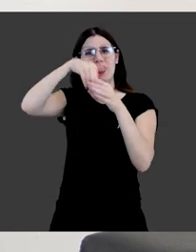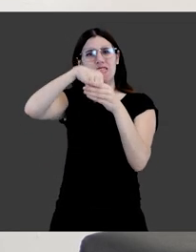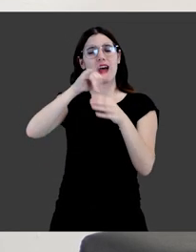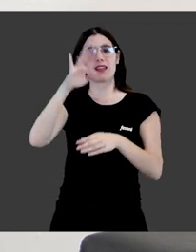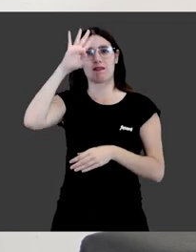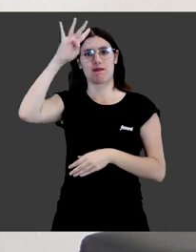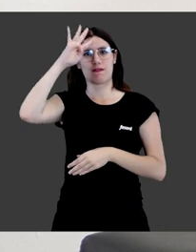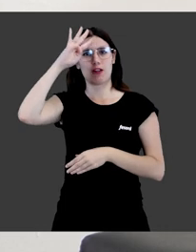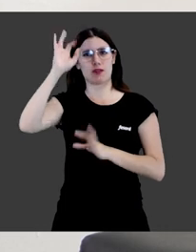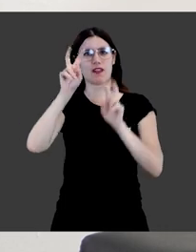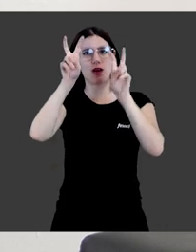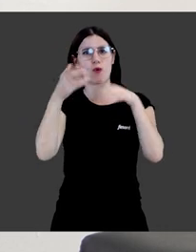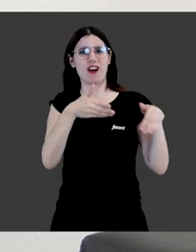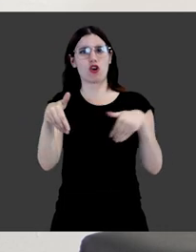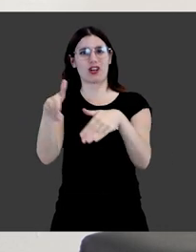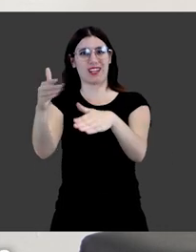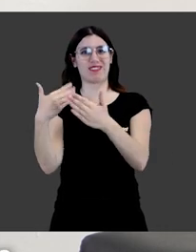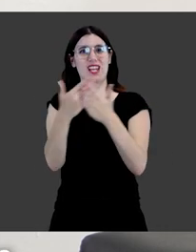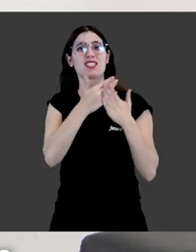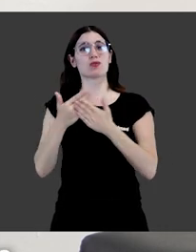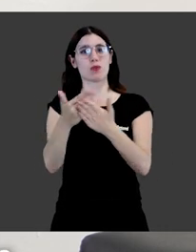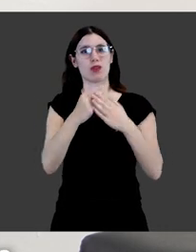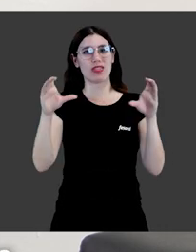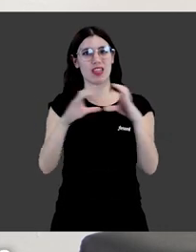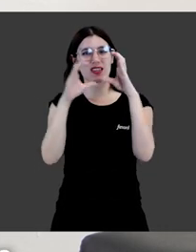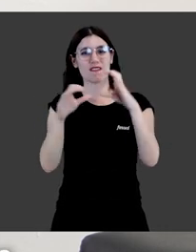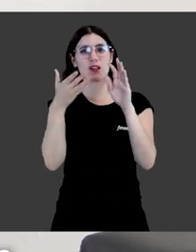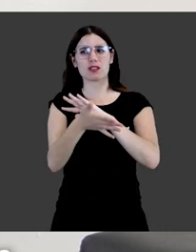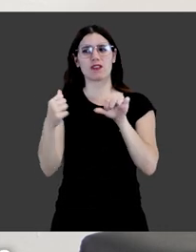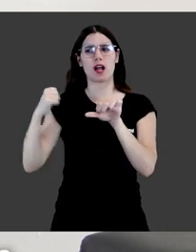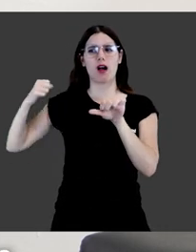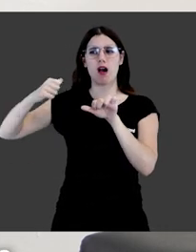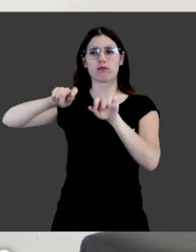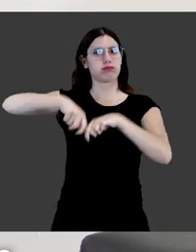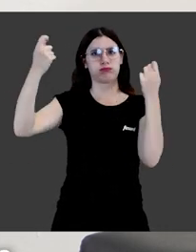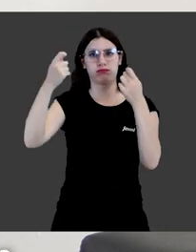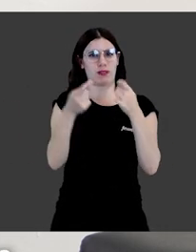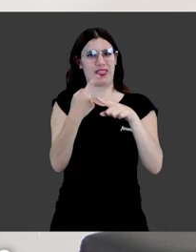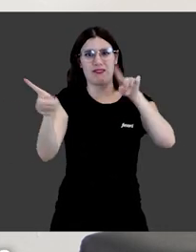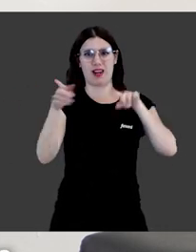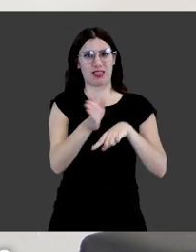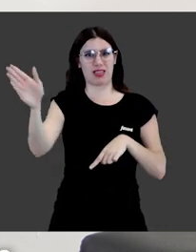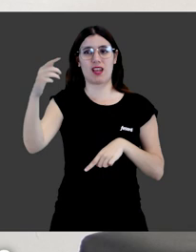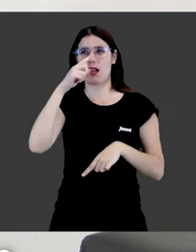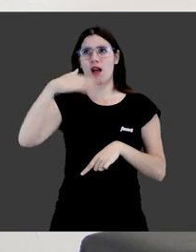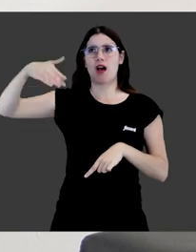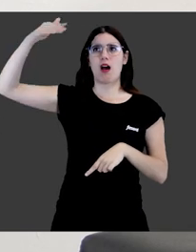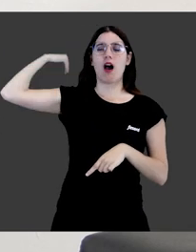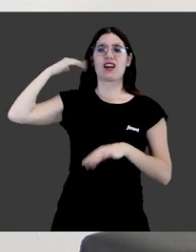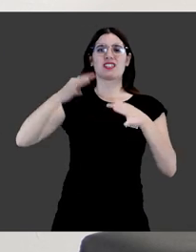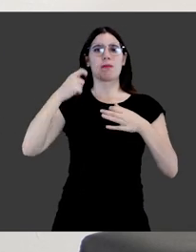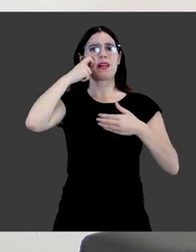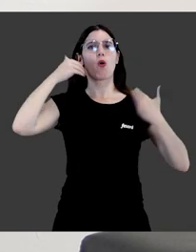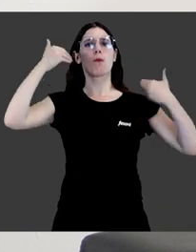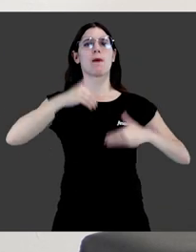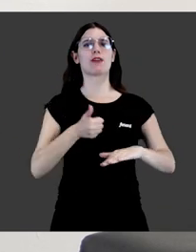corriente filosófica, estudios científicos que rompen una tradición larguísima, milenaria diría yo, en la cual